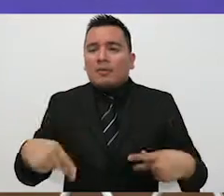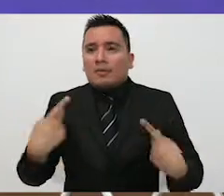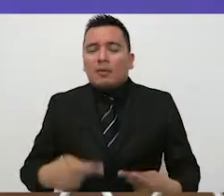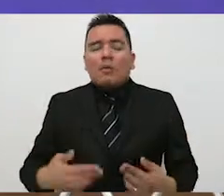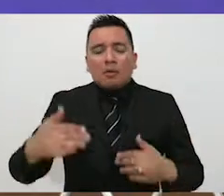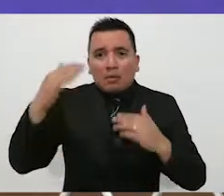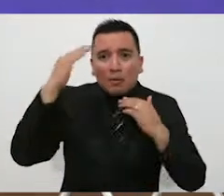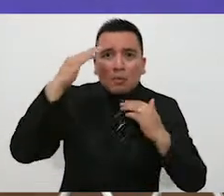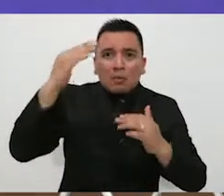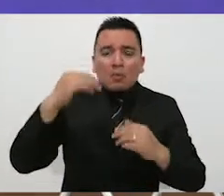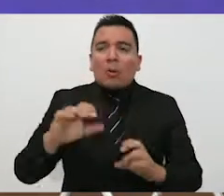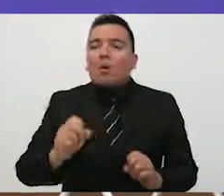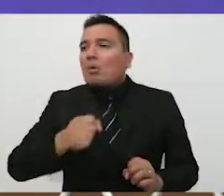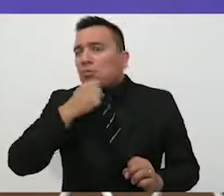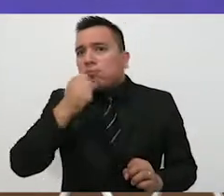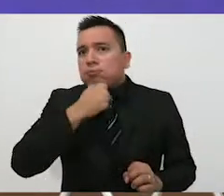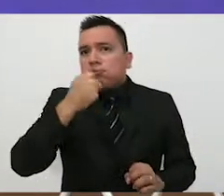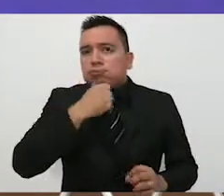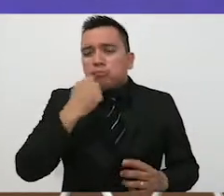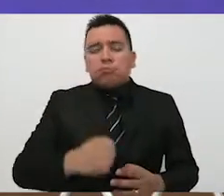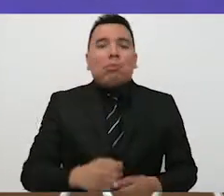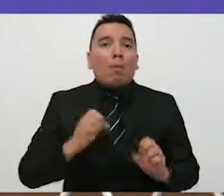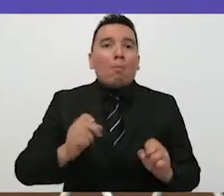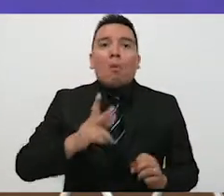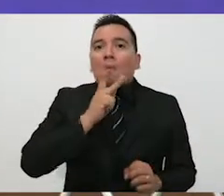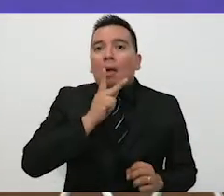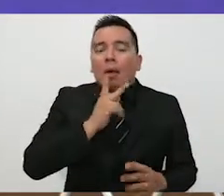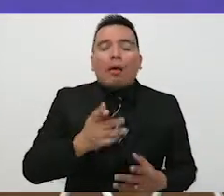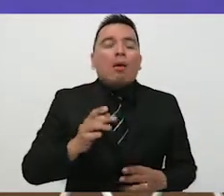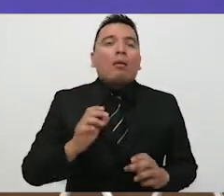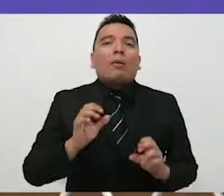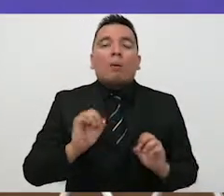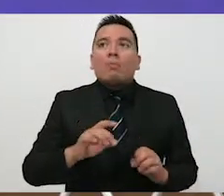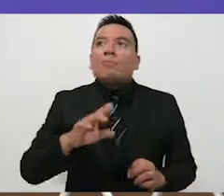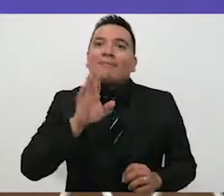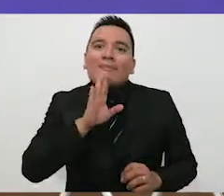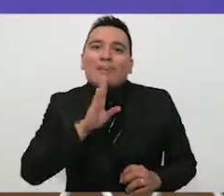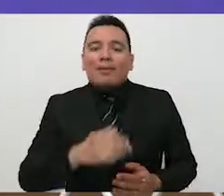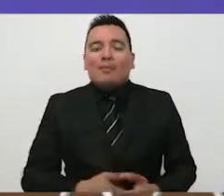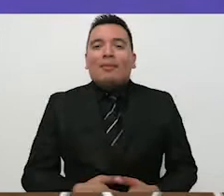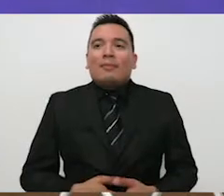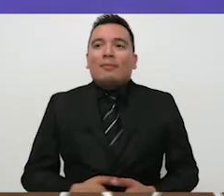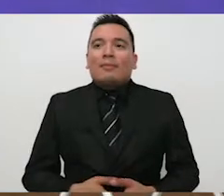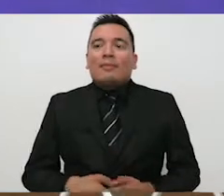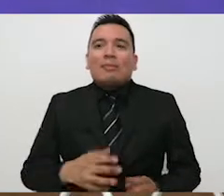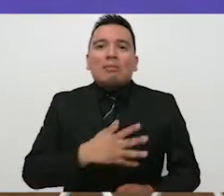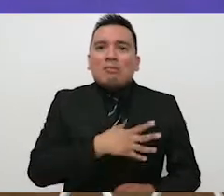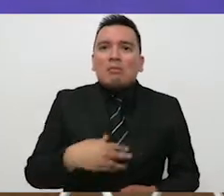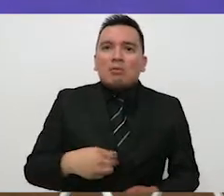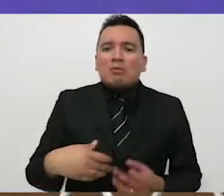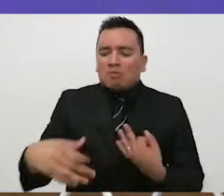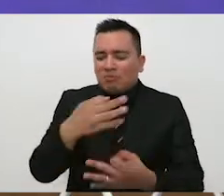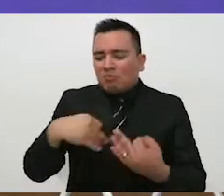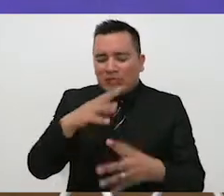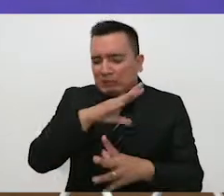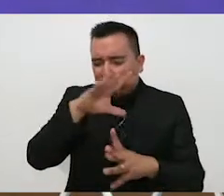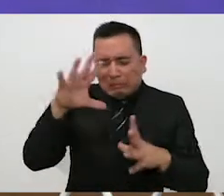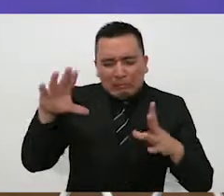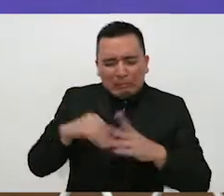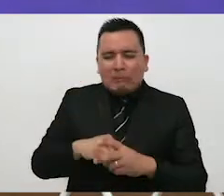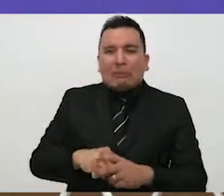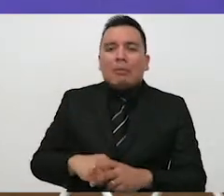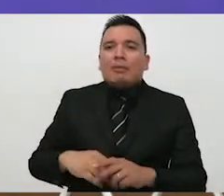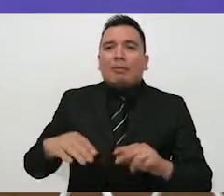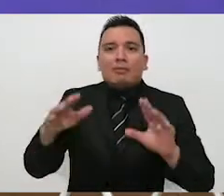mayores, a los papás, a las madres de familia, a los hijos, a todos los que forman la colonia para